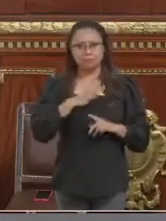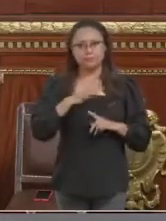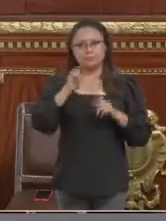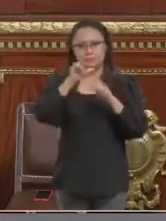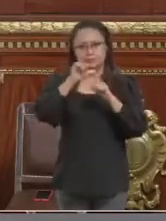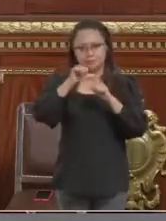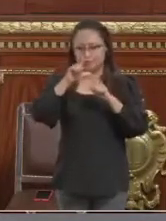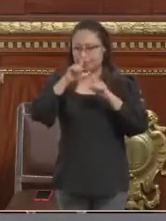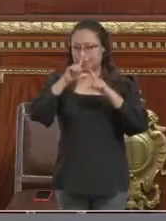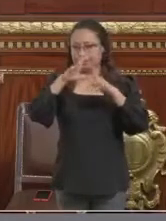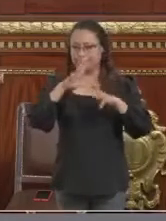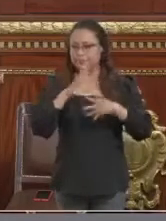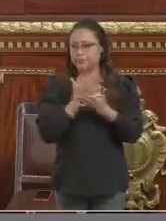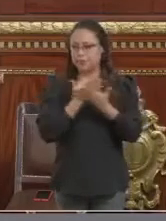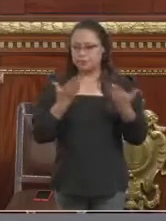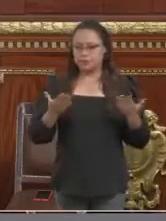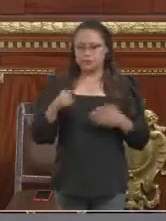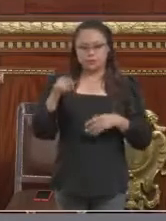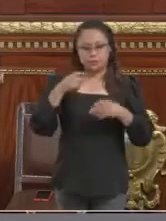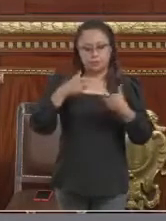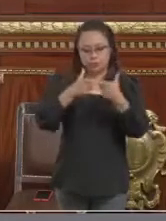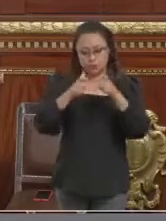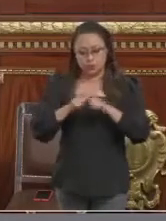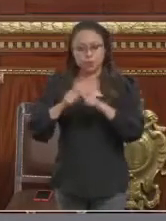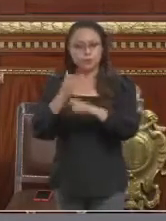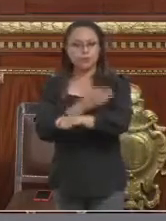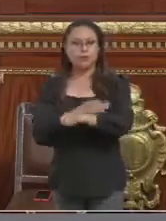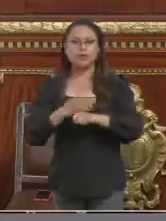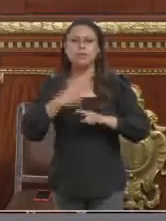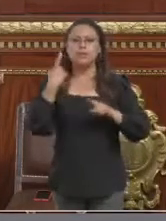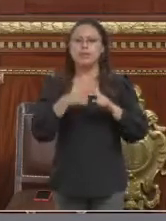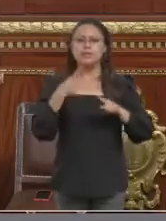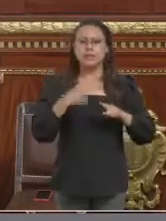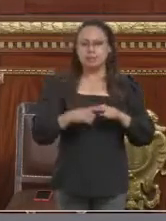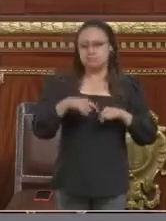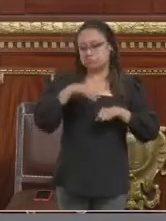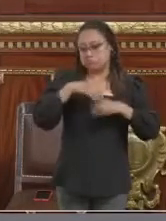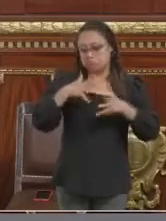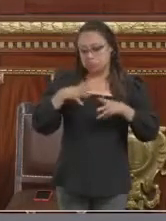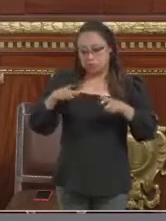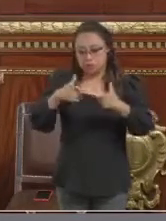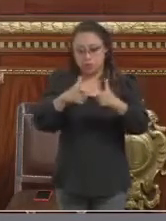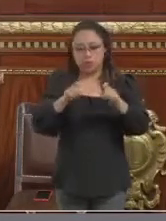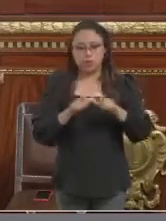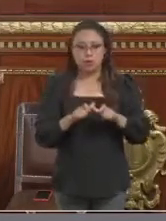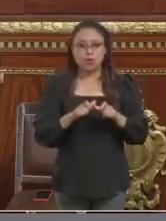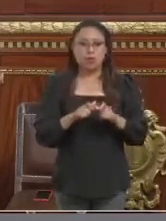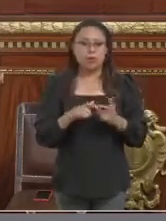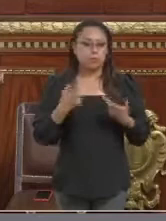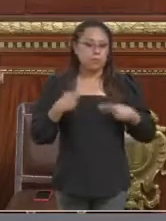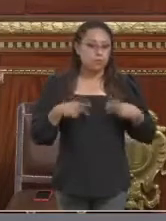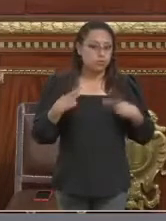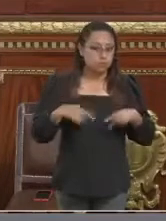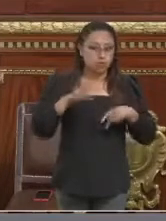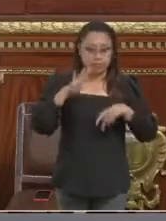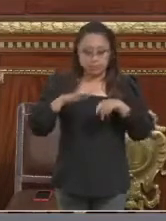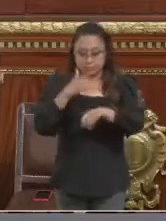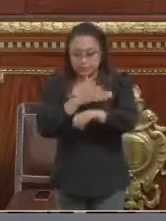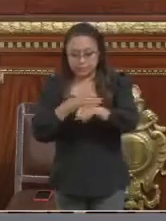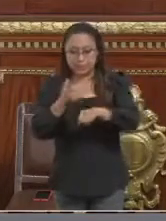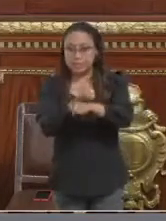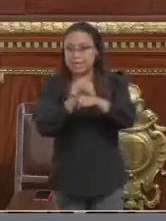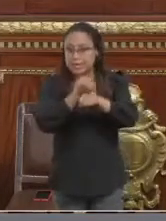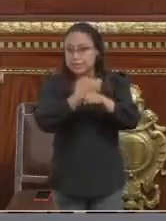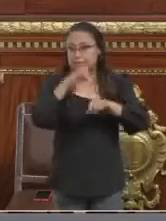mayoría, en donde las familias las conforman, pues un determinado grupo de personas, a veces emparentados, a veces no, en donde las